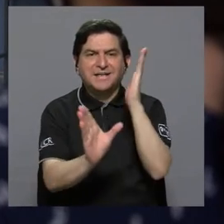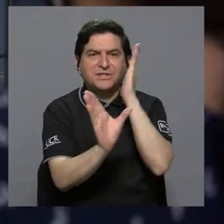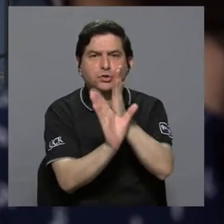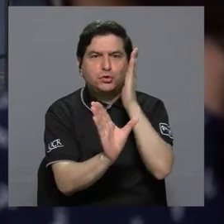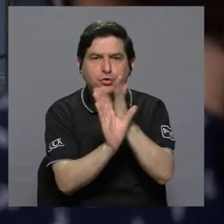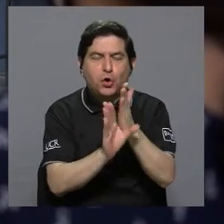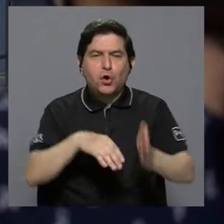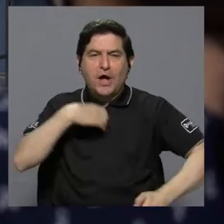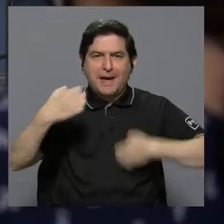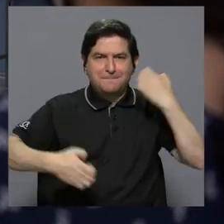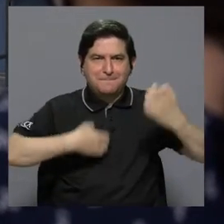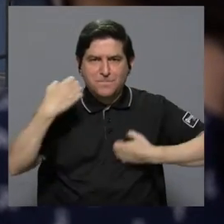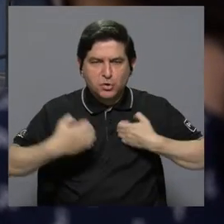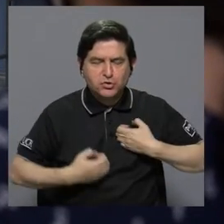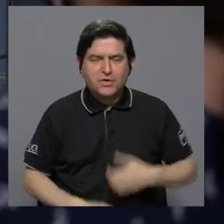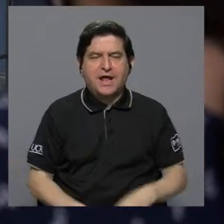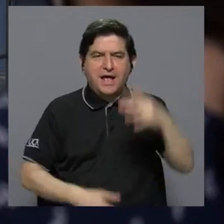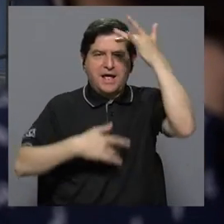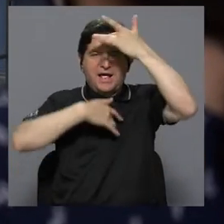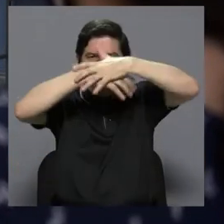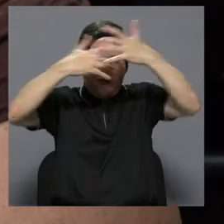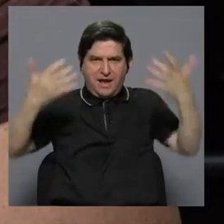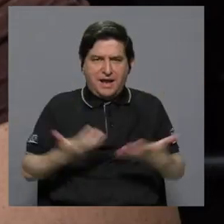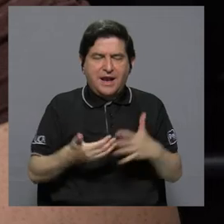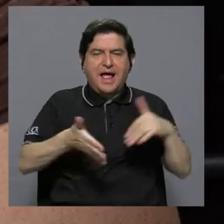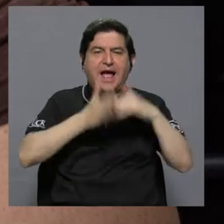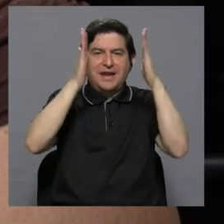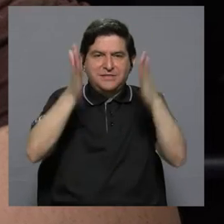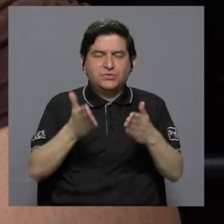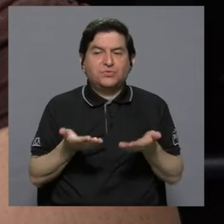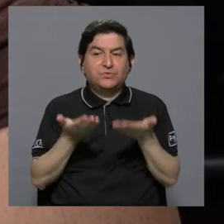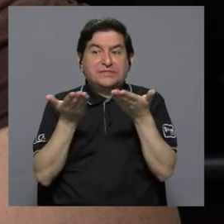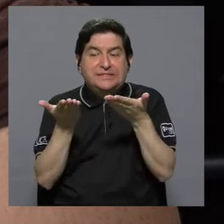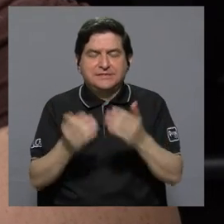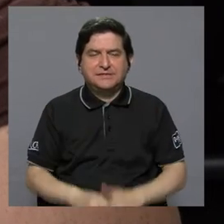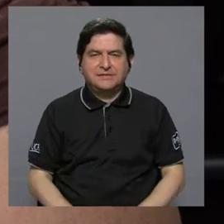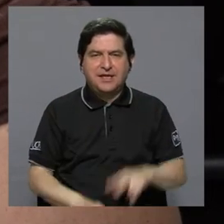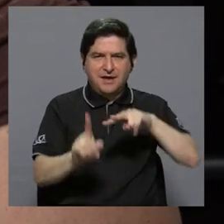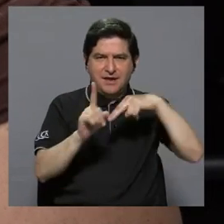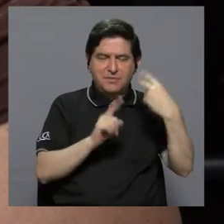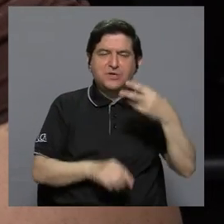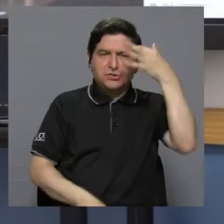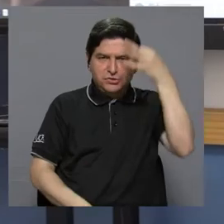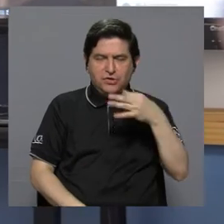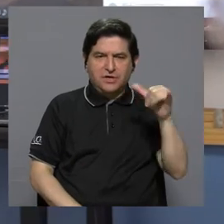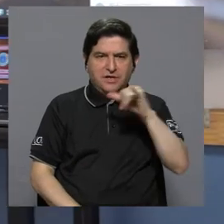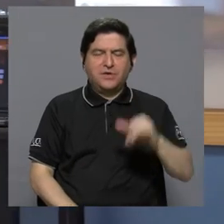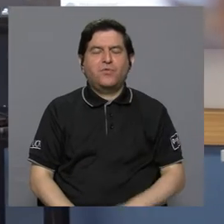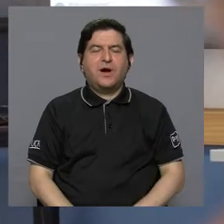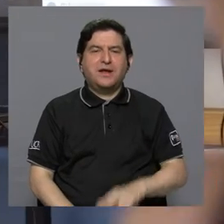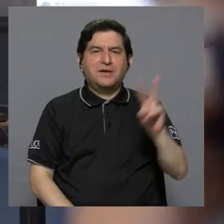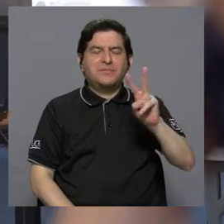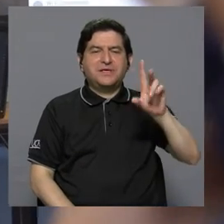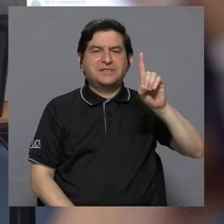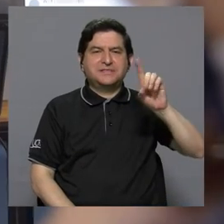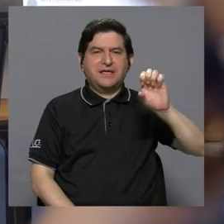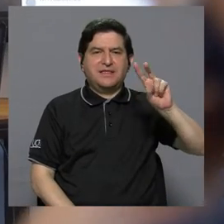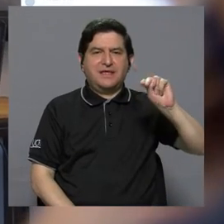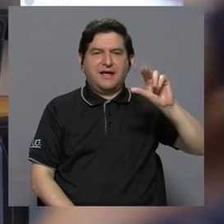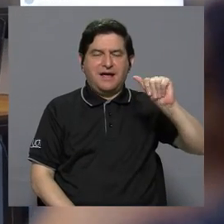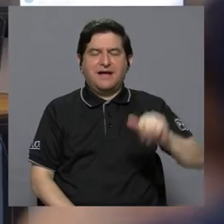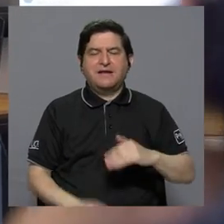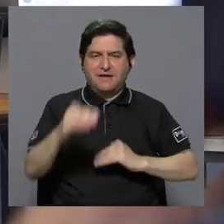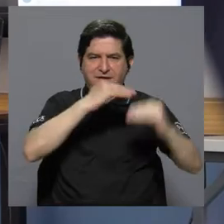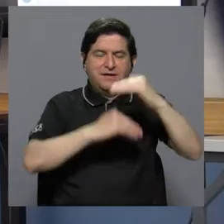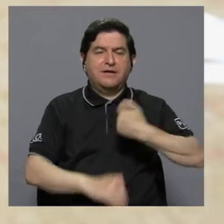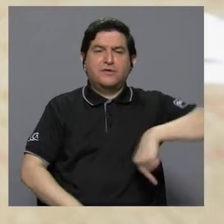impacto psicológico y emocional que dejó la pandemia en el estudiantado, visión que comparte con la vicedecana de la